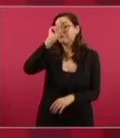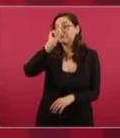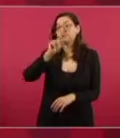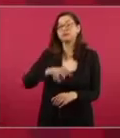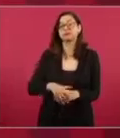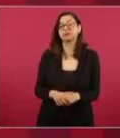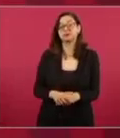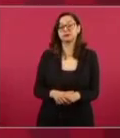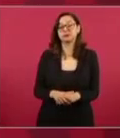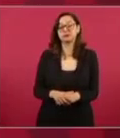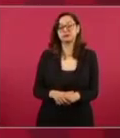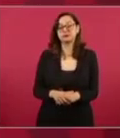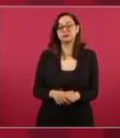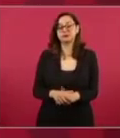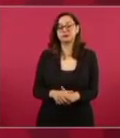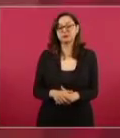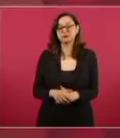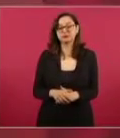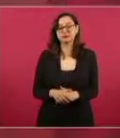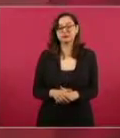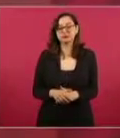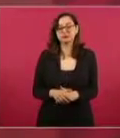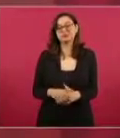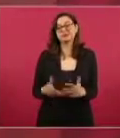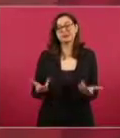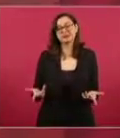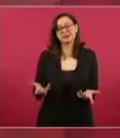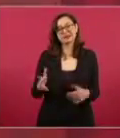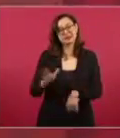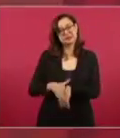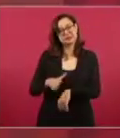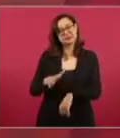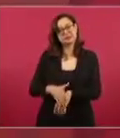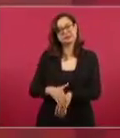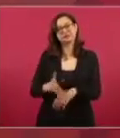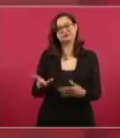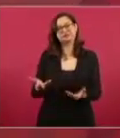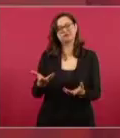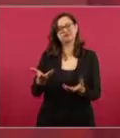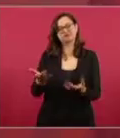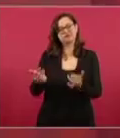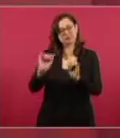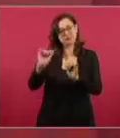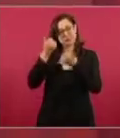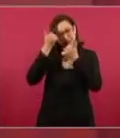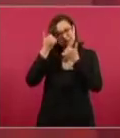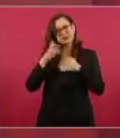les diría que la reivindiquen su historia